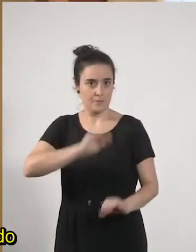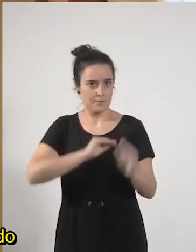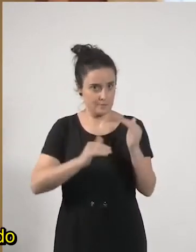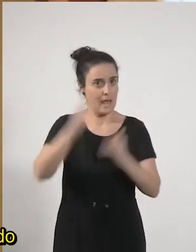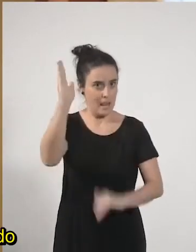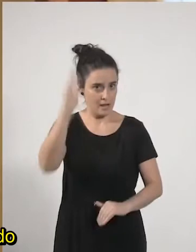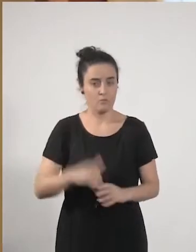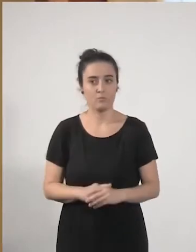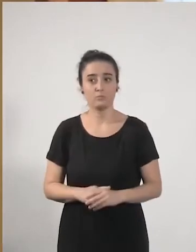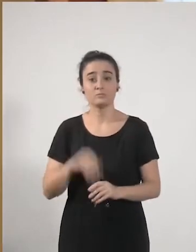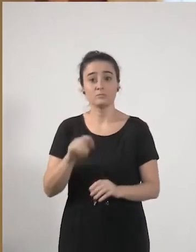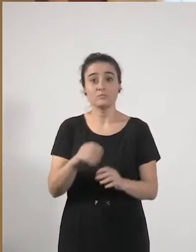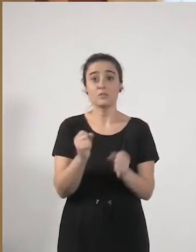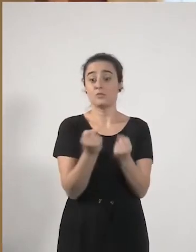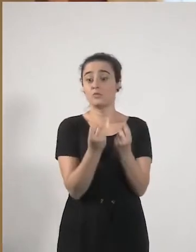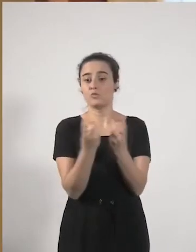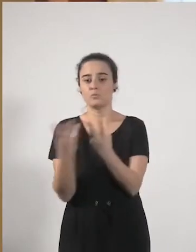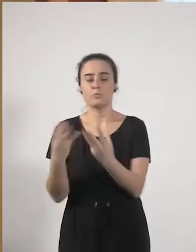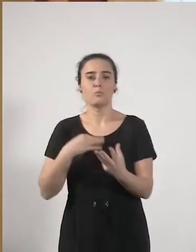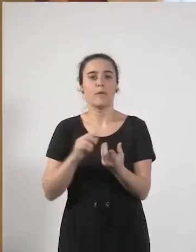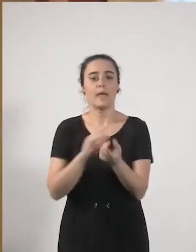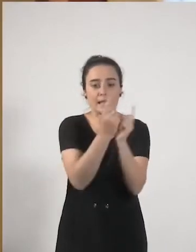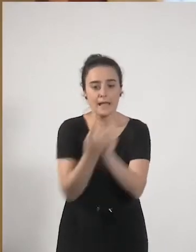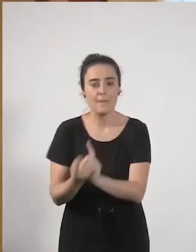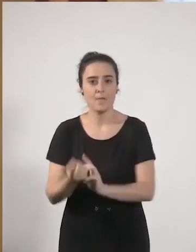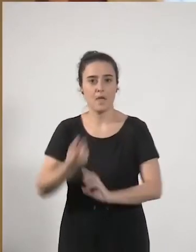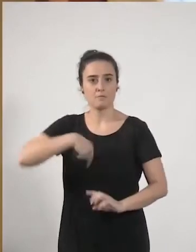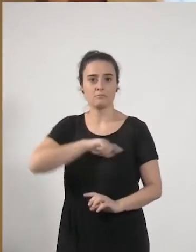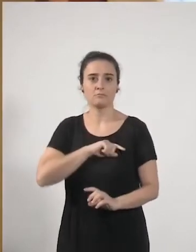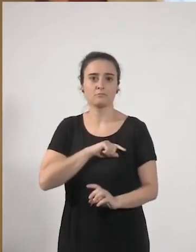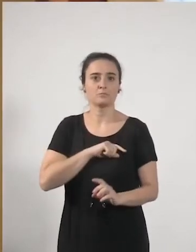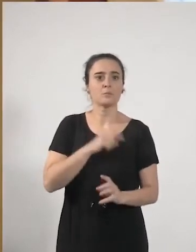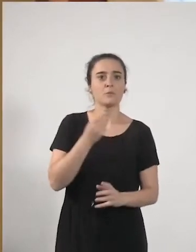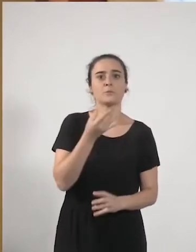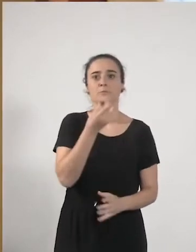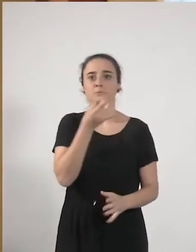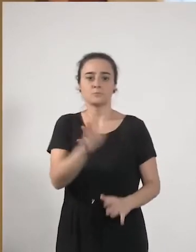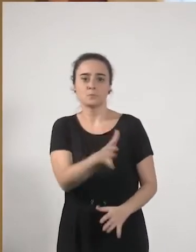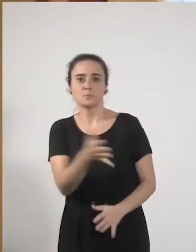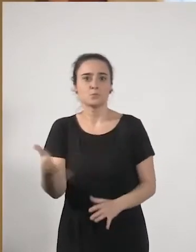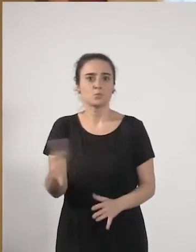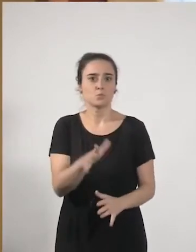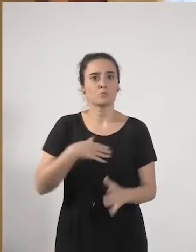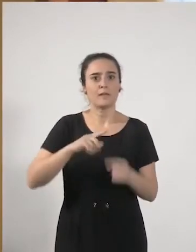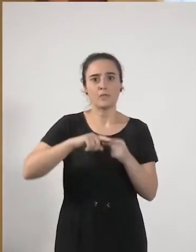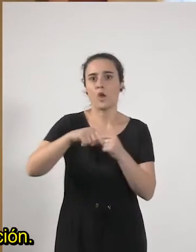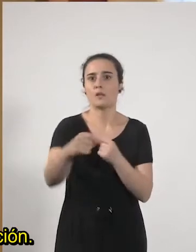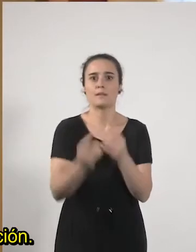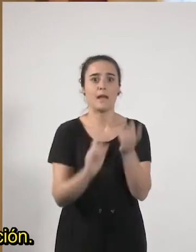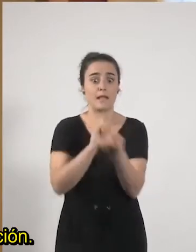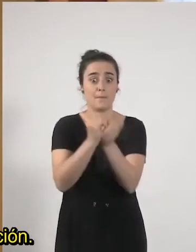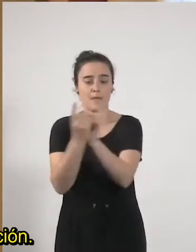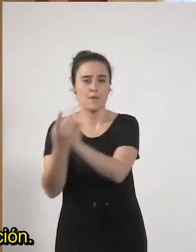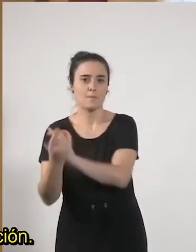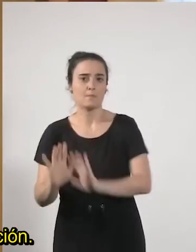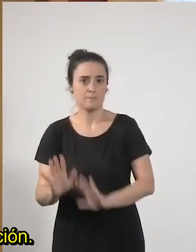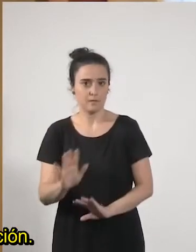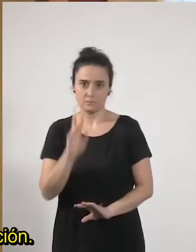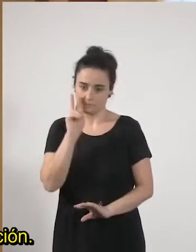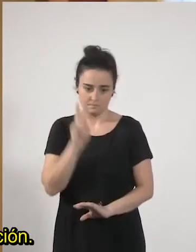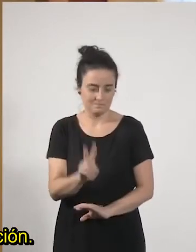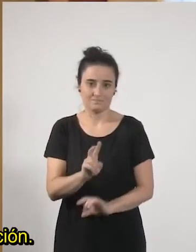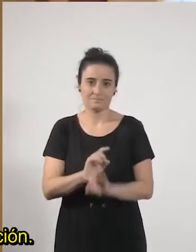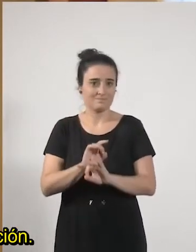cambiando y vamos recogiendo diferentes estimaciones casi diariamente, apuntan cuando menos